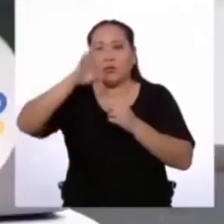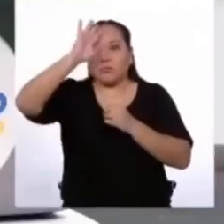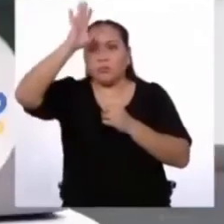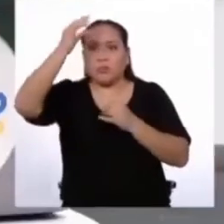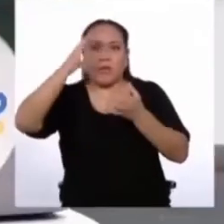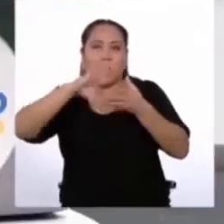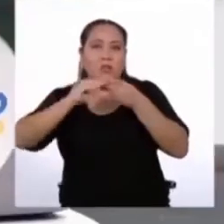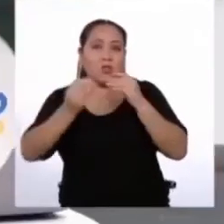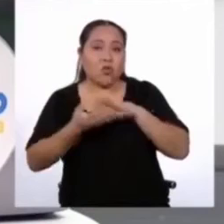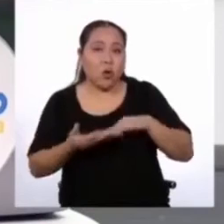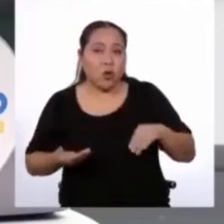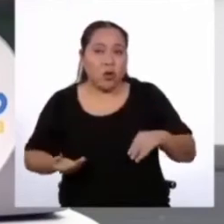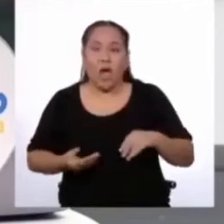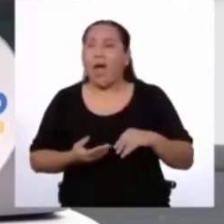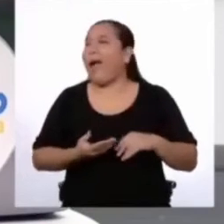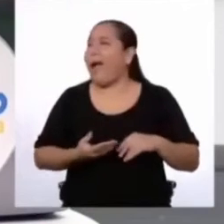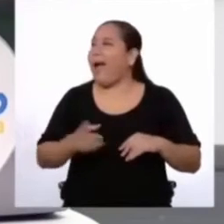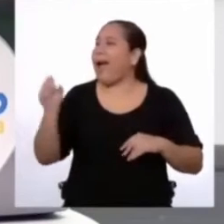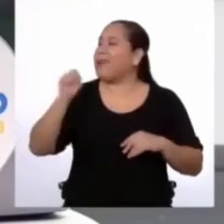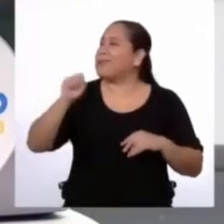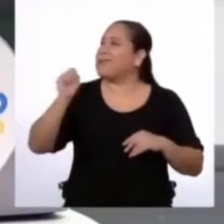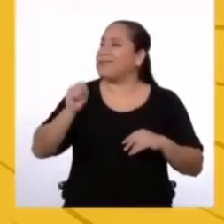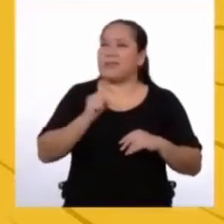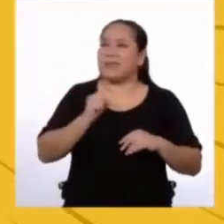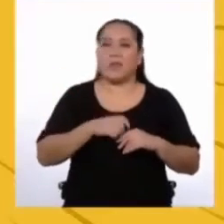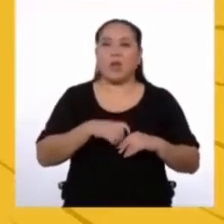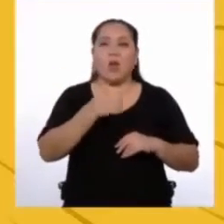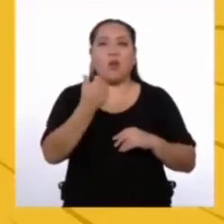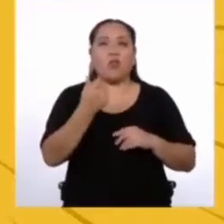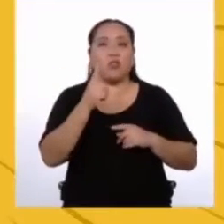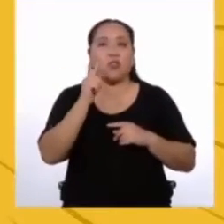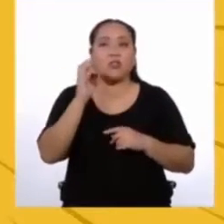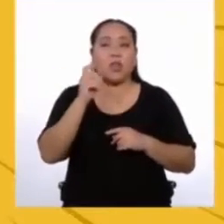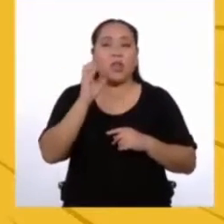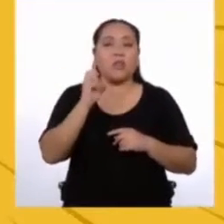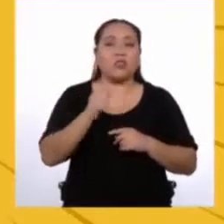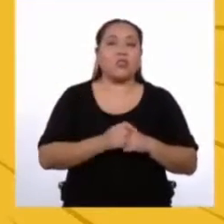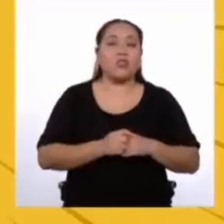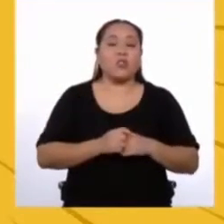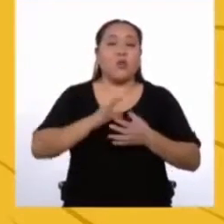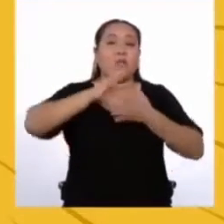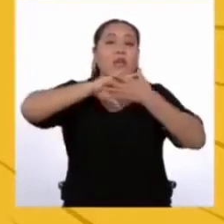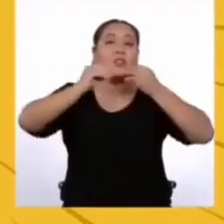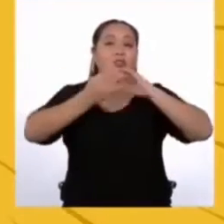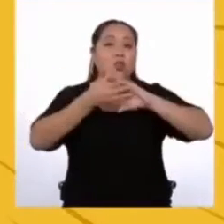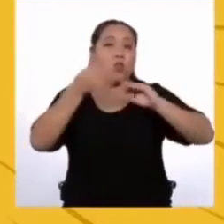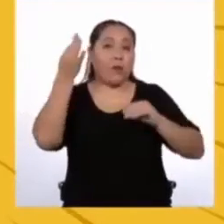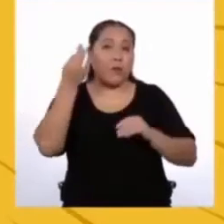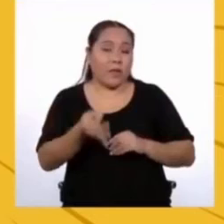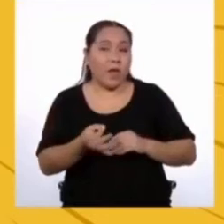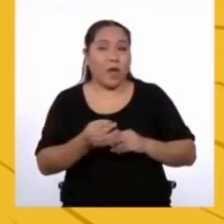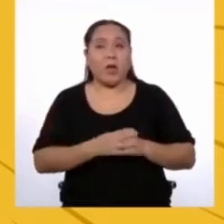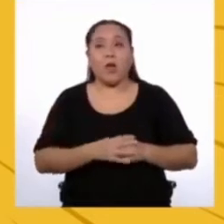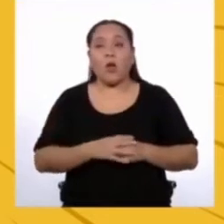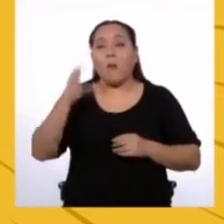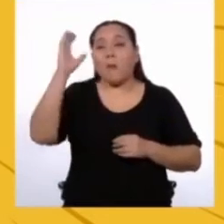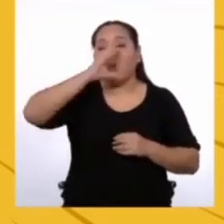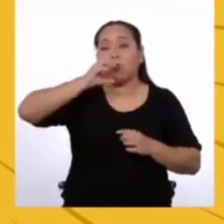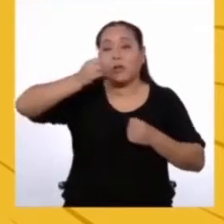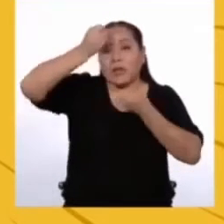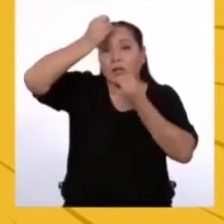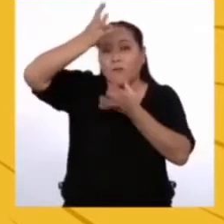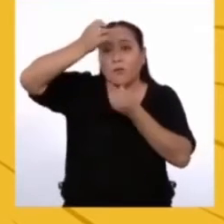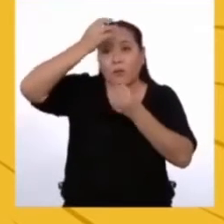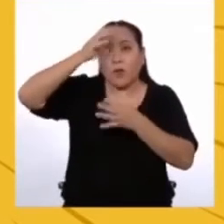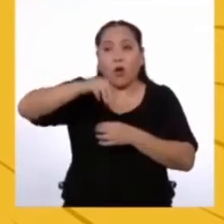que... ¡Ah! ¡Claro, claro! Hay otros textos que narran una historia real, por ejemplo. Hay otros que solo buscan informar